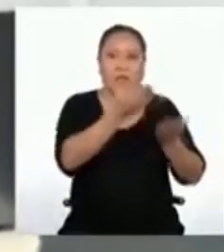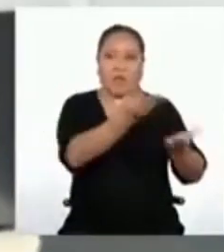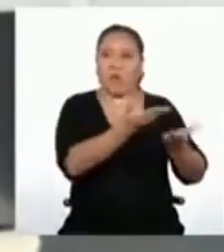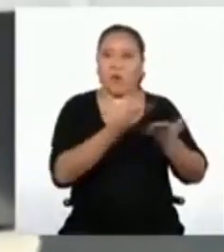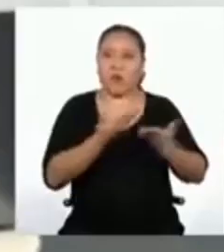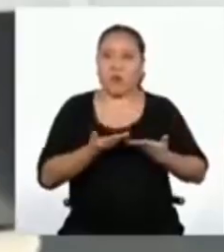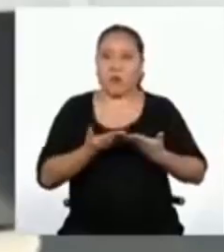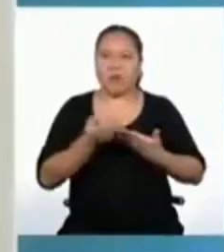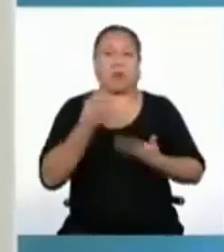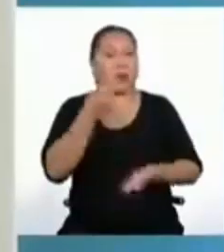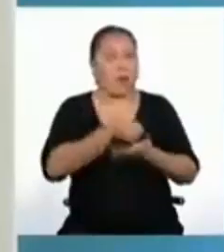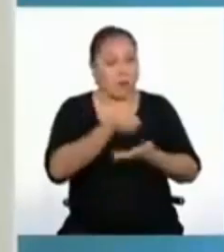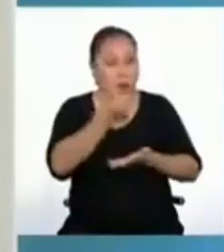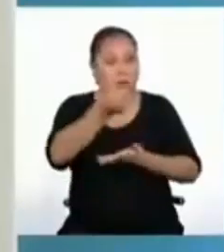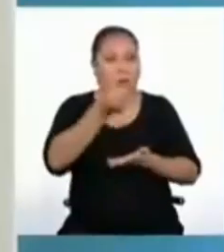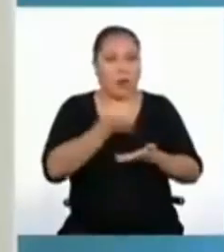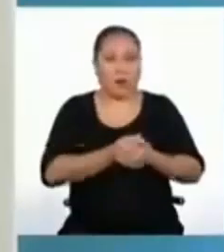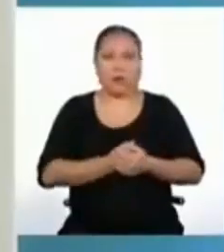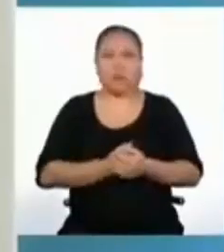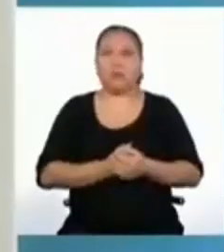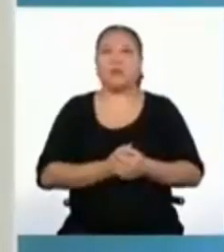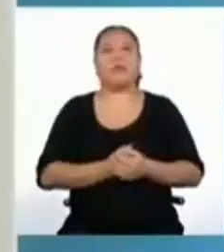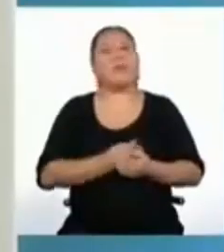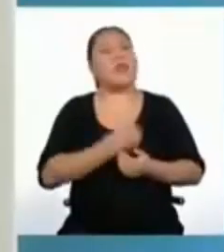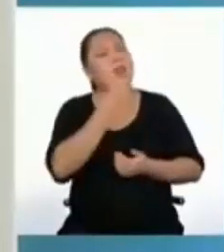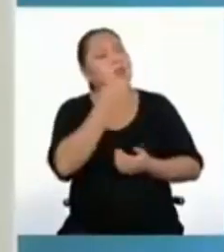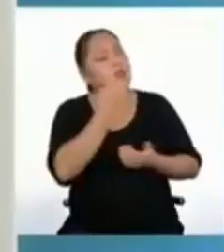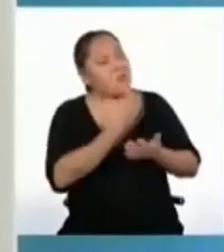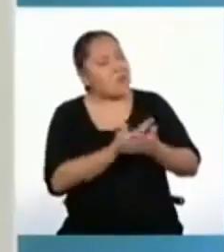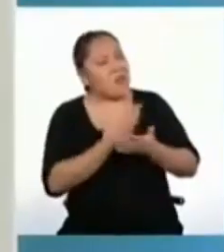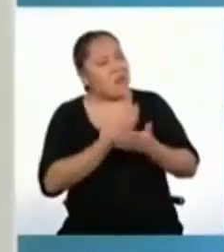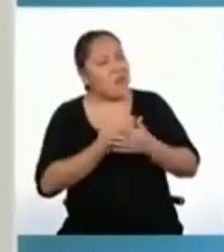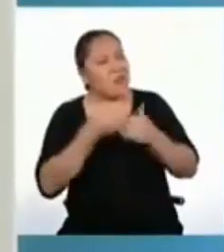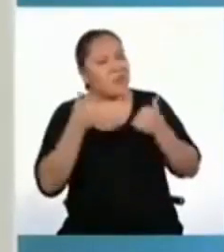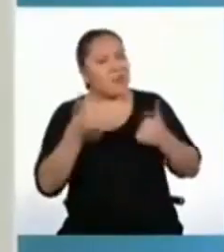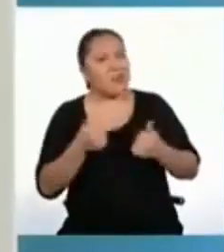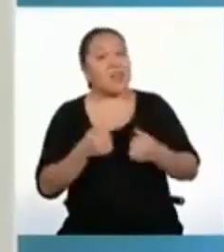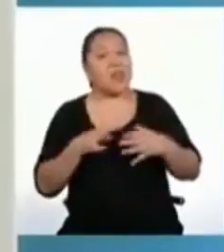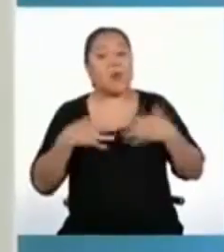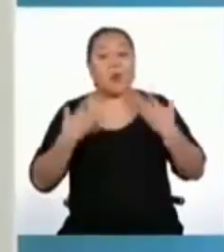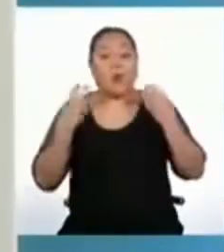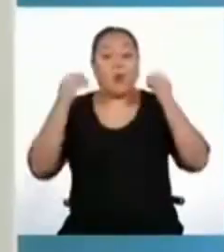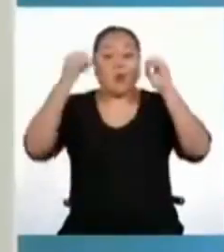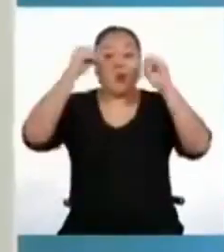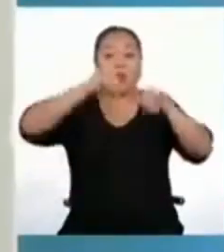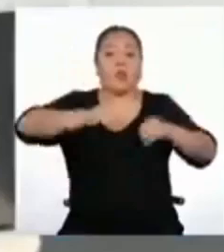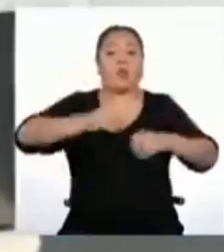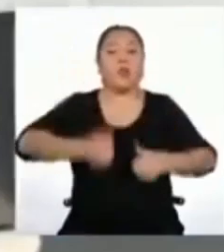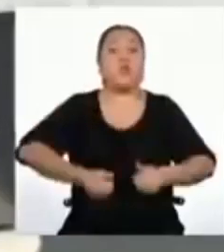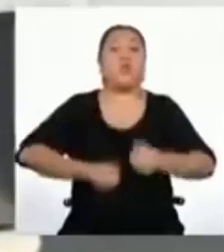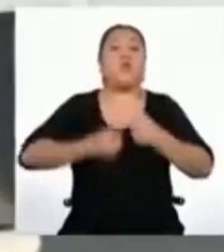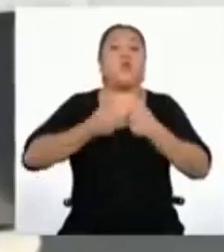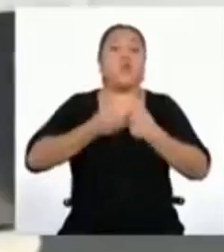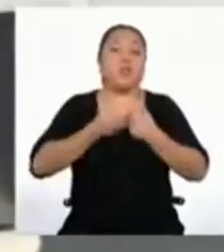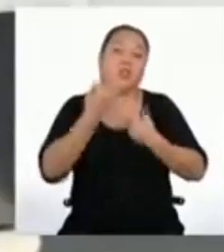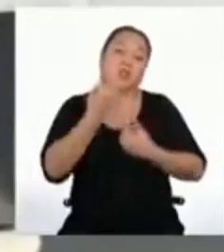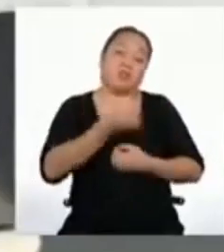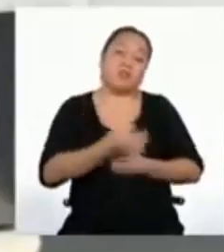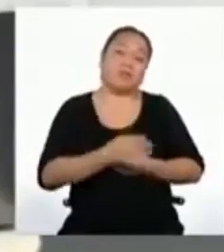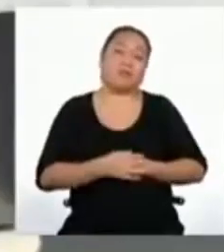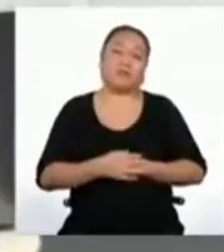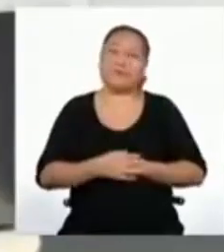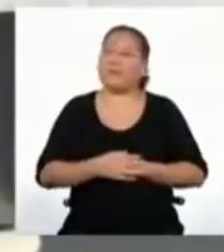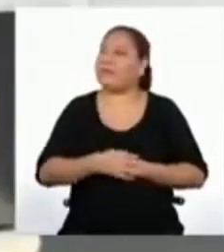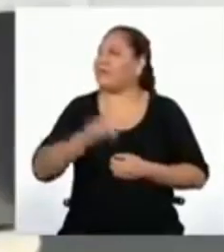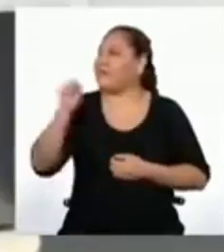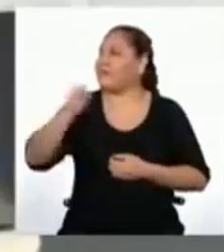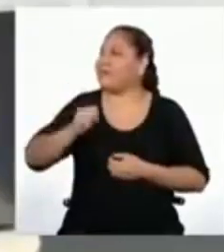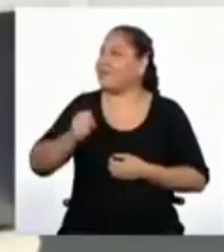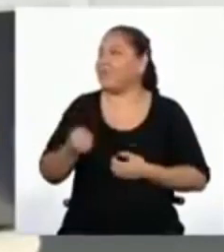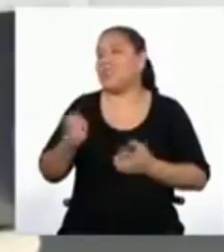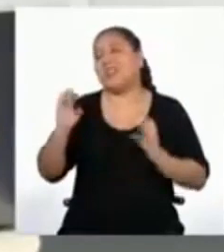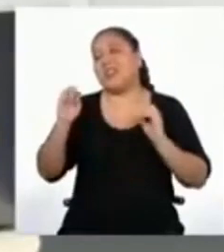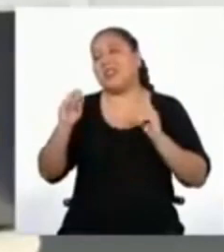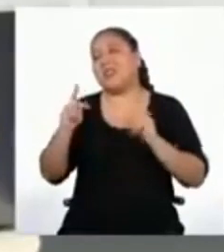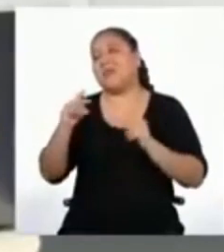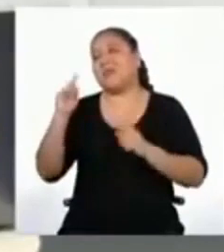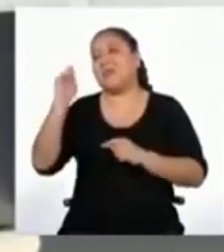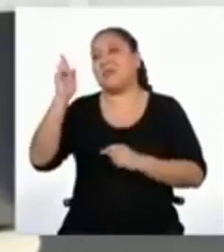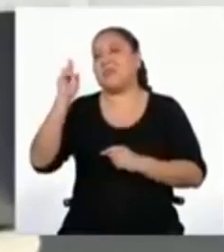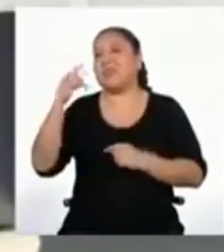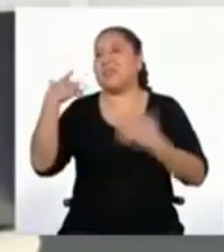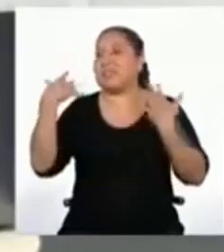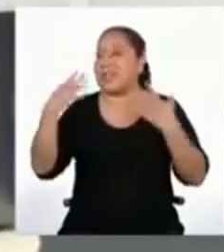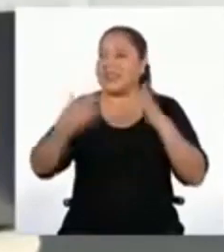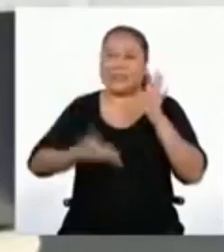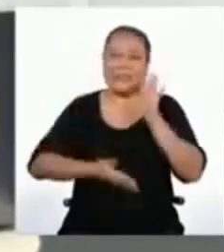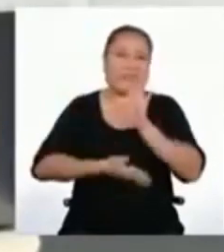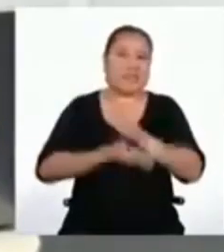llegó y se cobró. ¡Qué bueno, Yeremis, que puedes aplicarlo en tu vida real! Sí. Bueno, profesora, tenemos